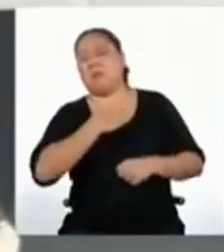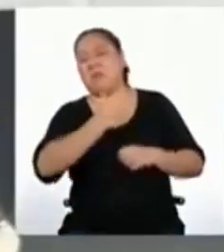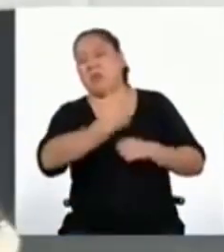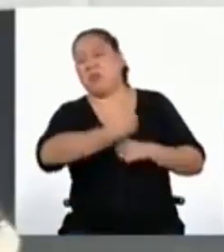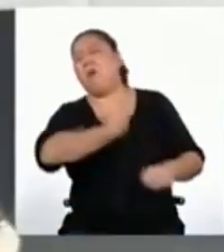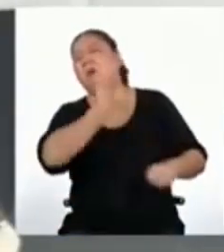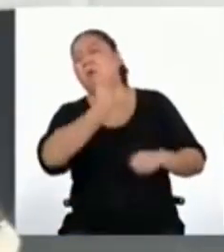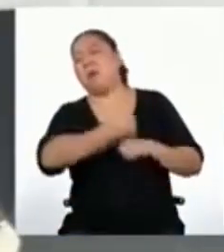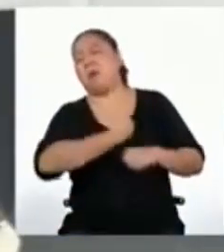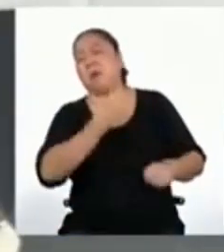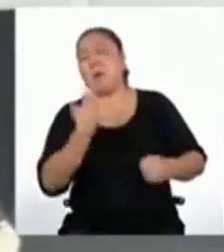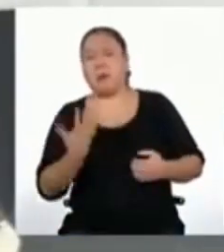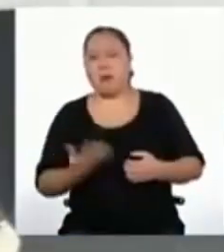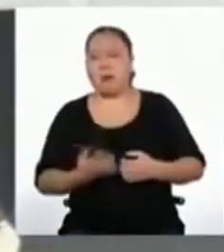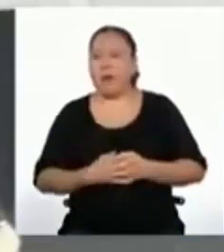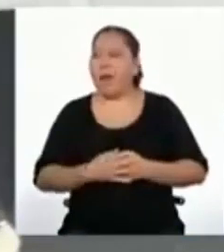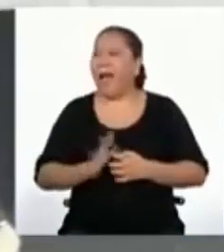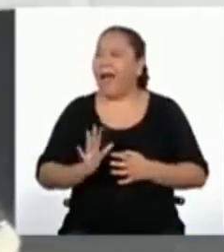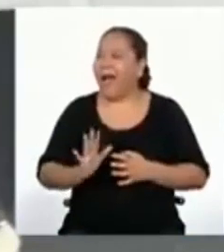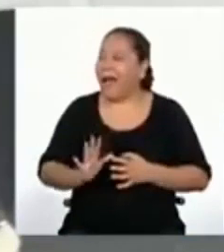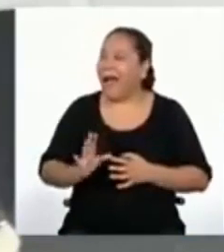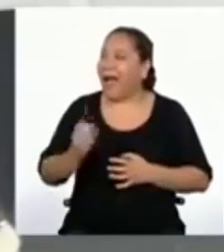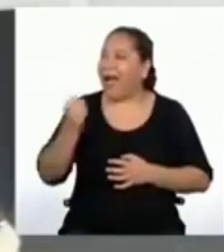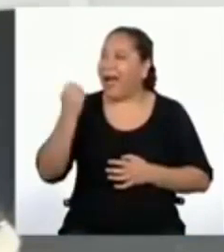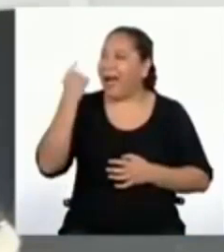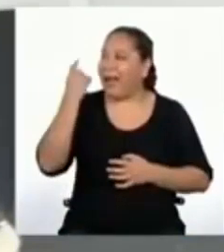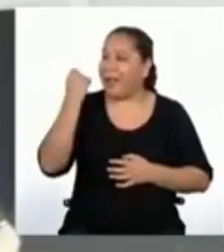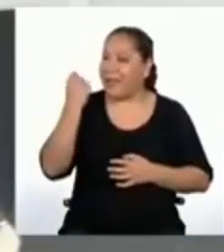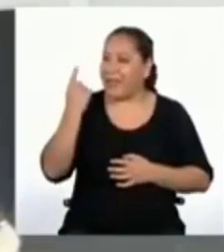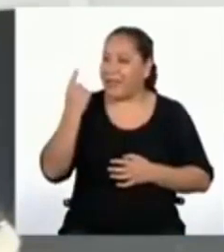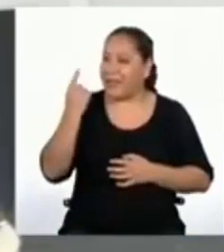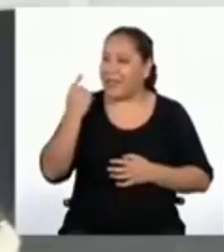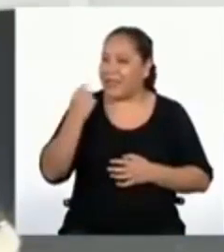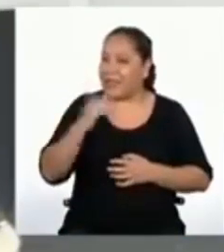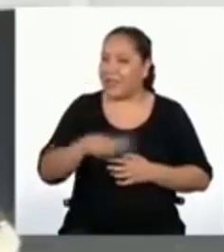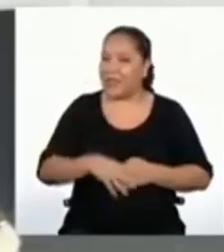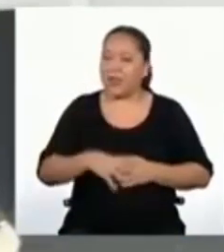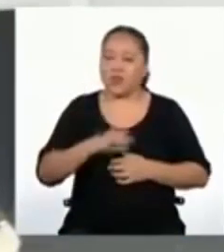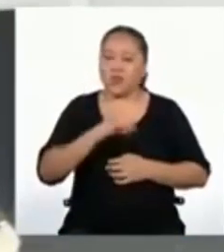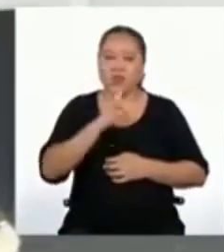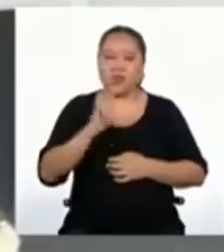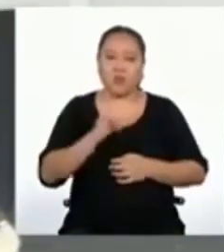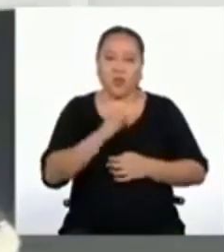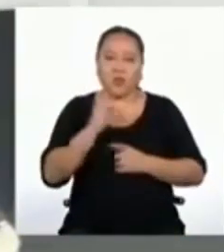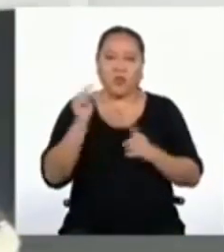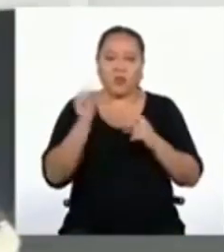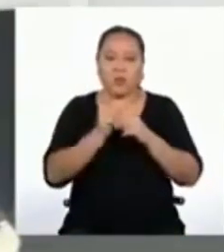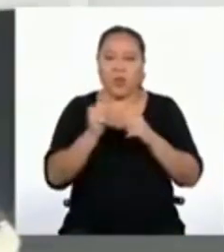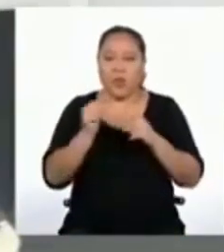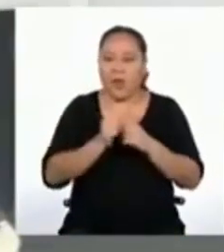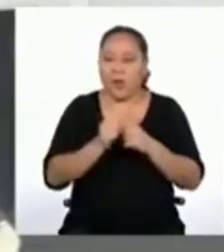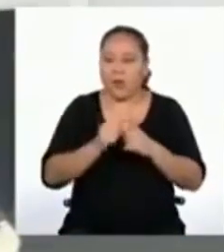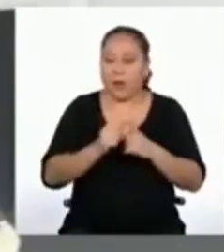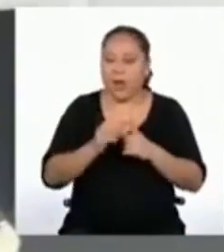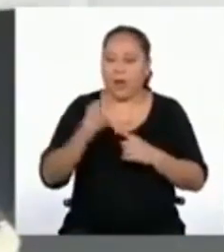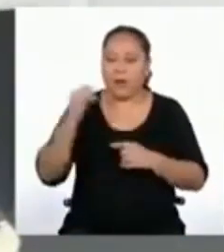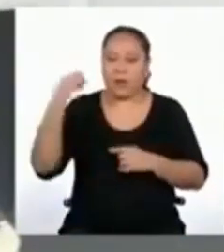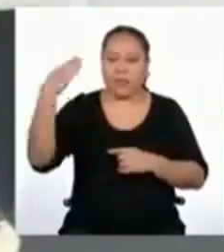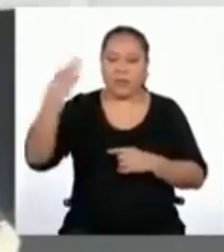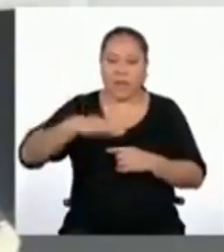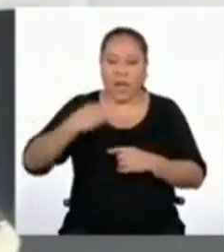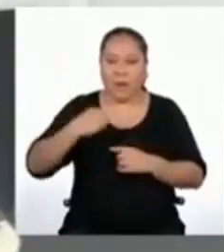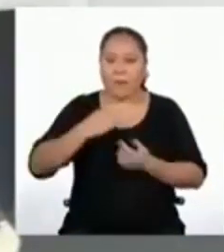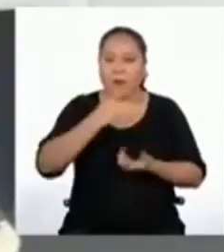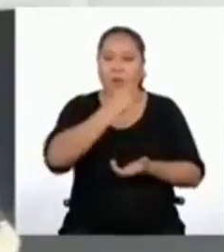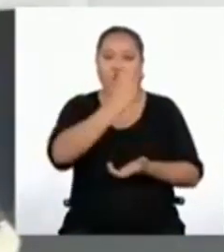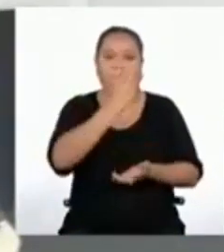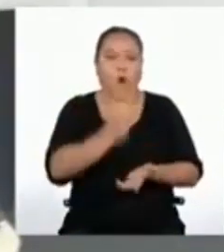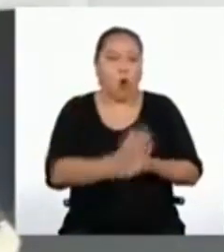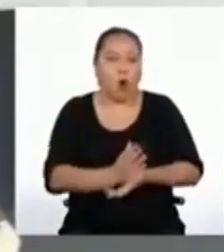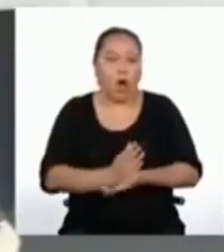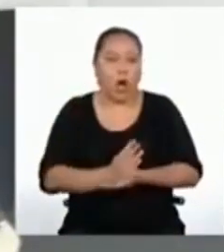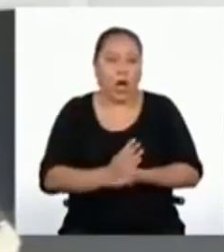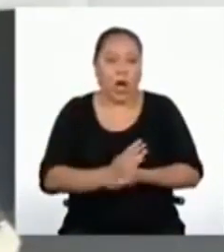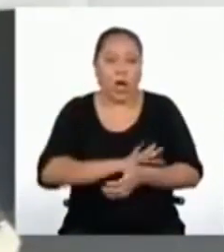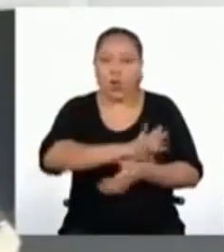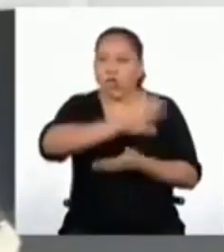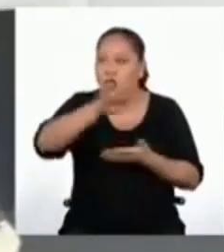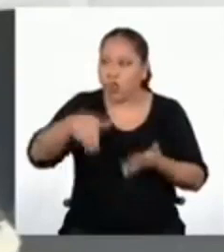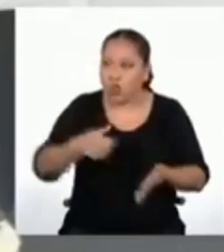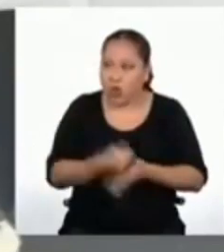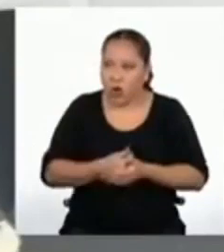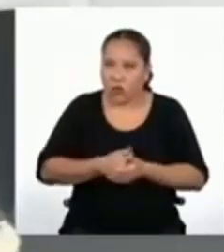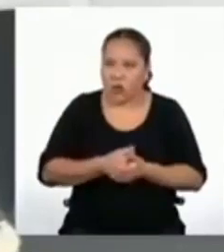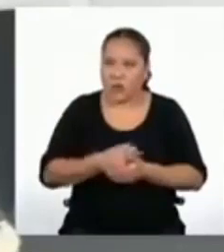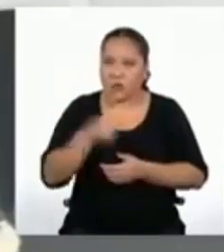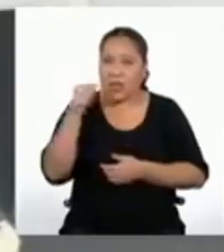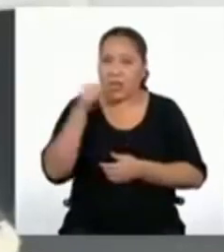ya entendí. Entonces, si generalizamos, digamos, usando palabras como siempre, nunca o todos, es probable que